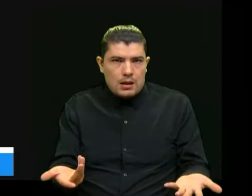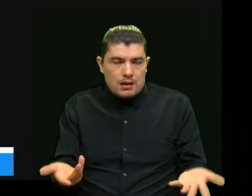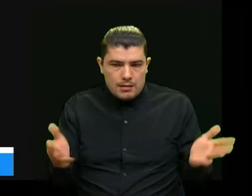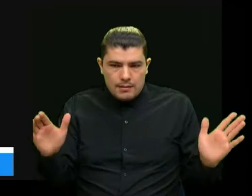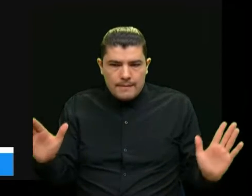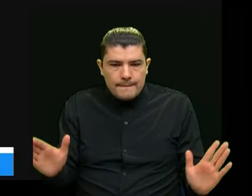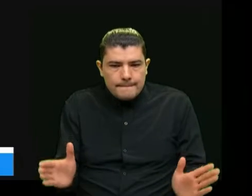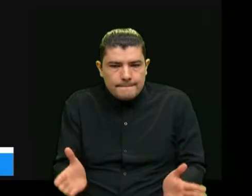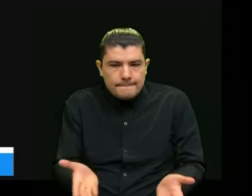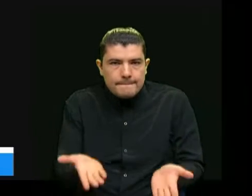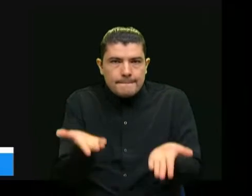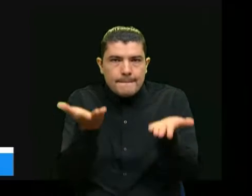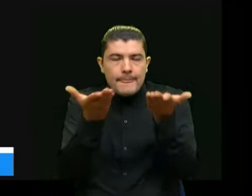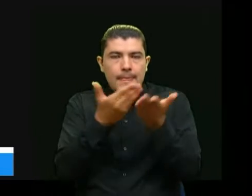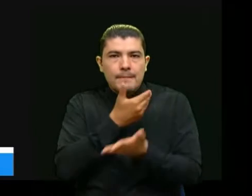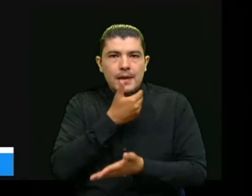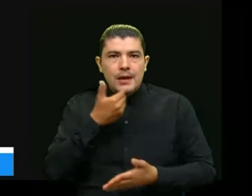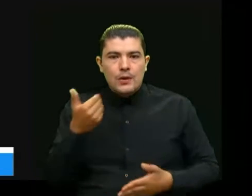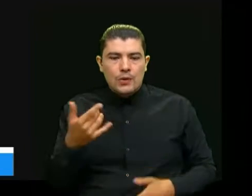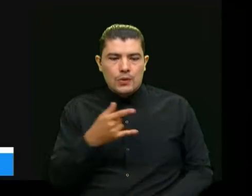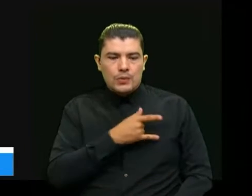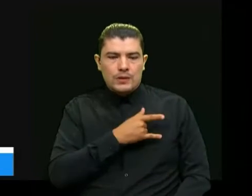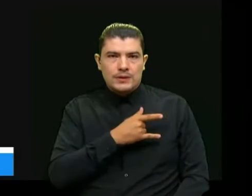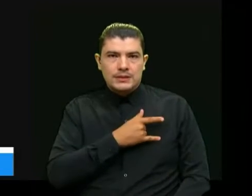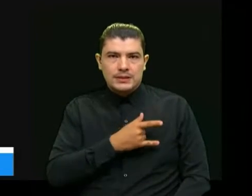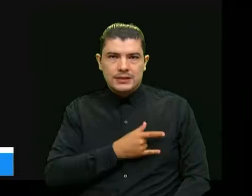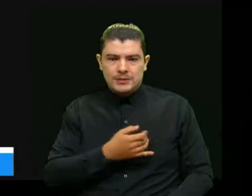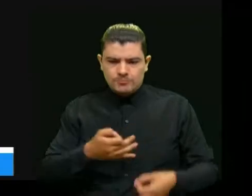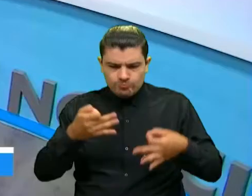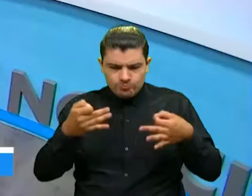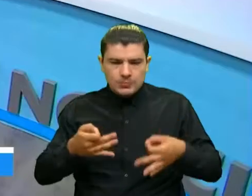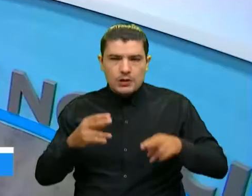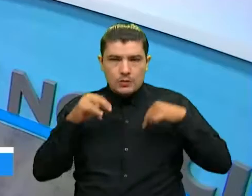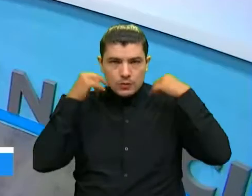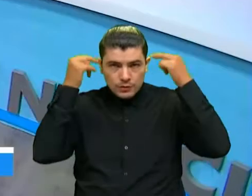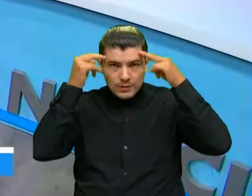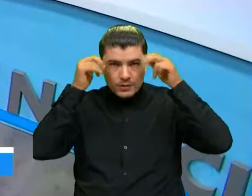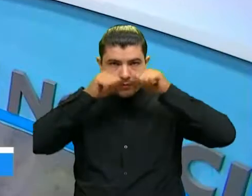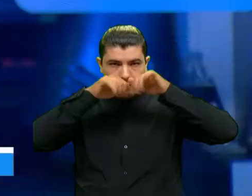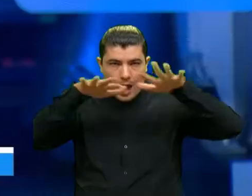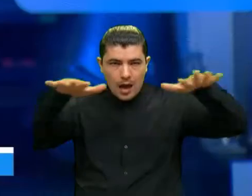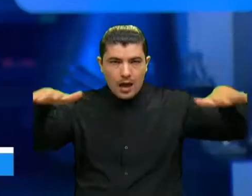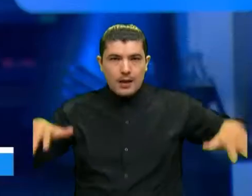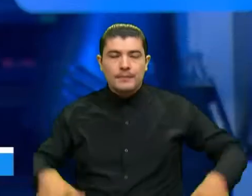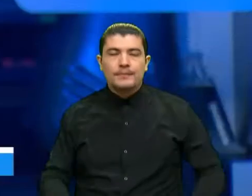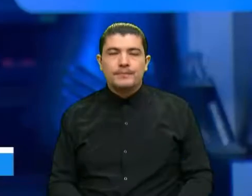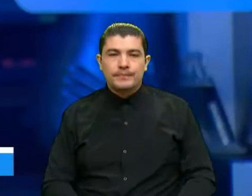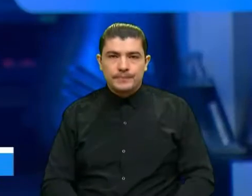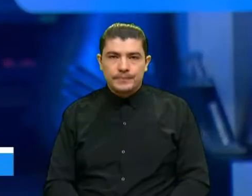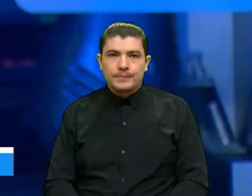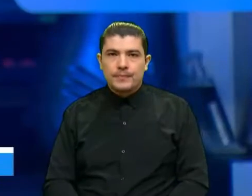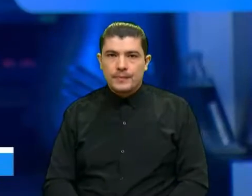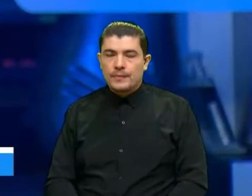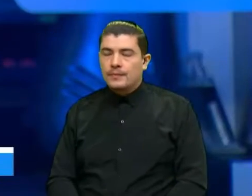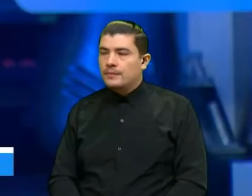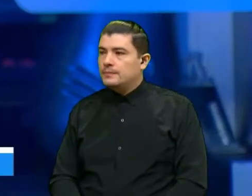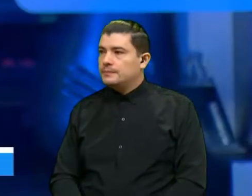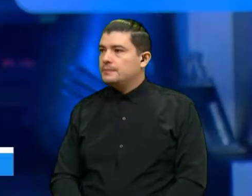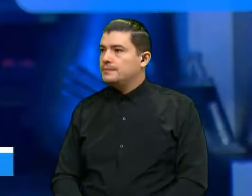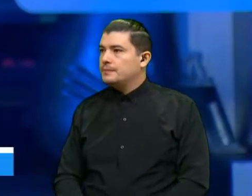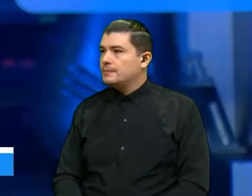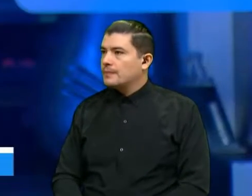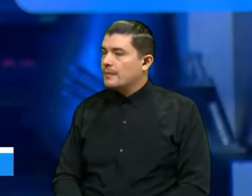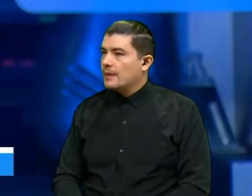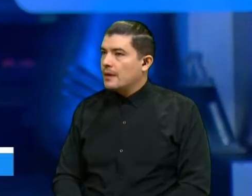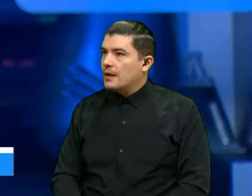tener universidades para el conocimiento Muy bien doctora Ana Fernanda Uribe ¿a qué le va a apostar